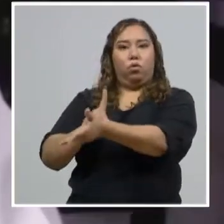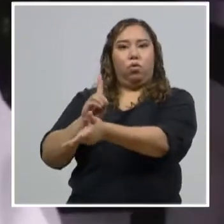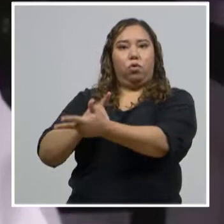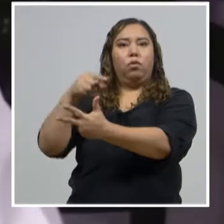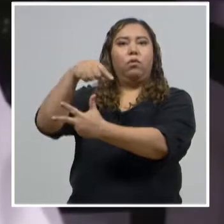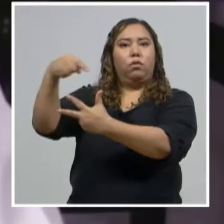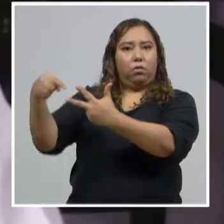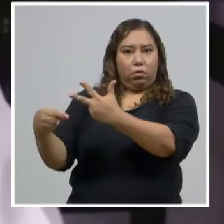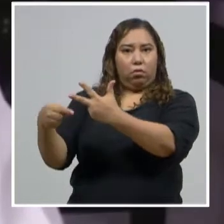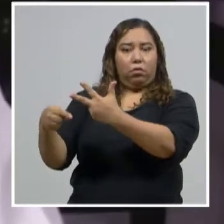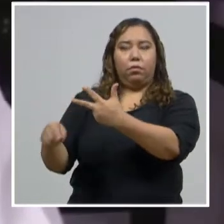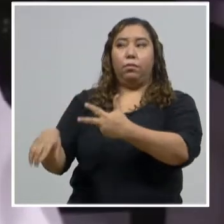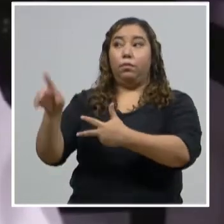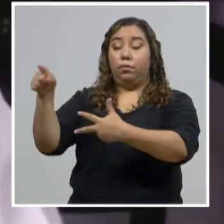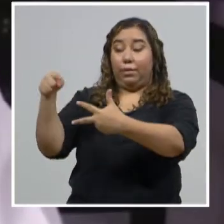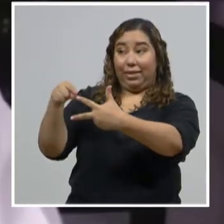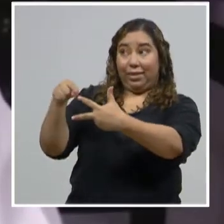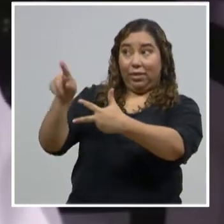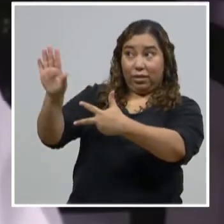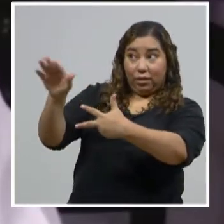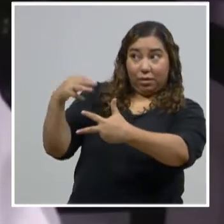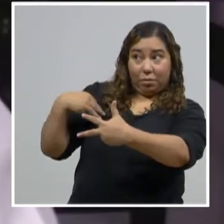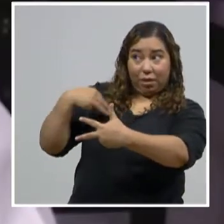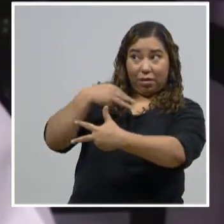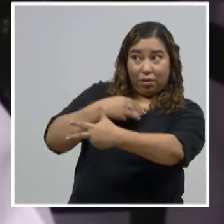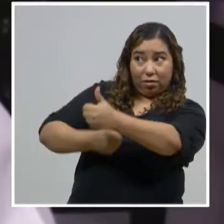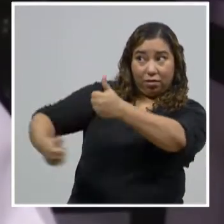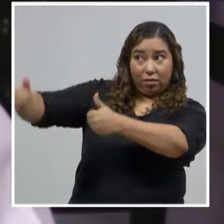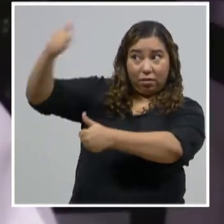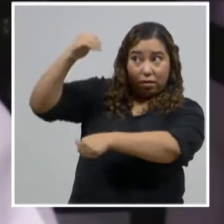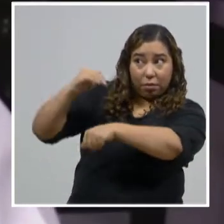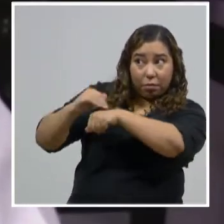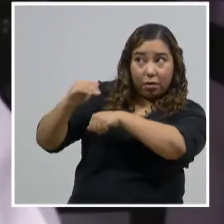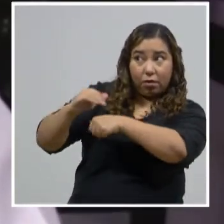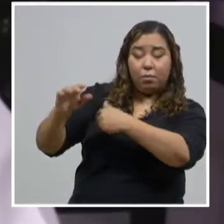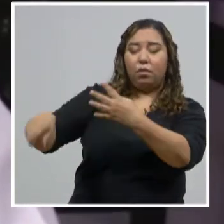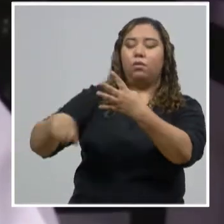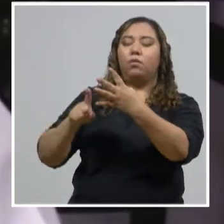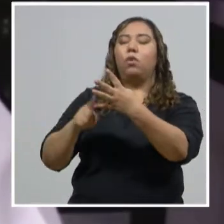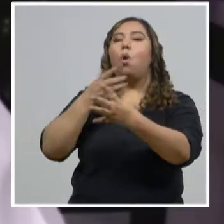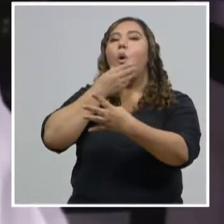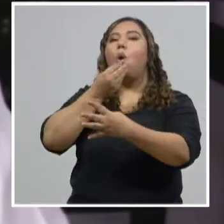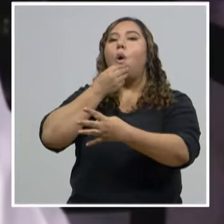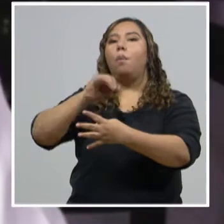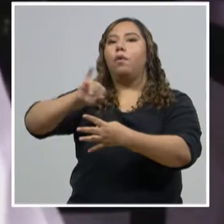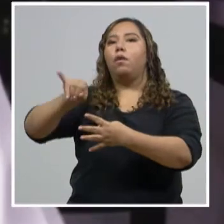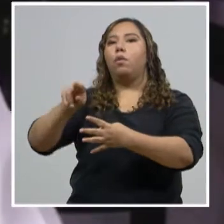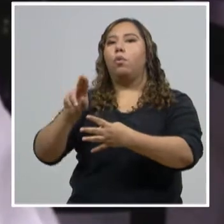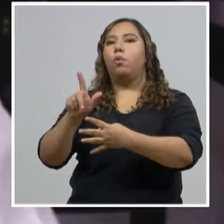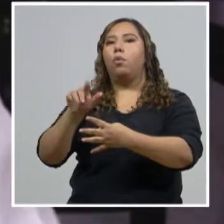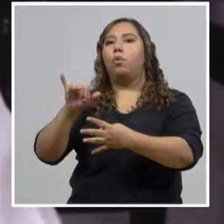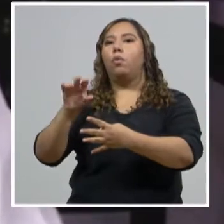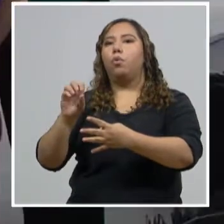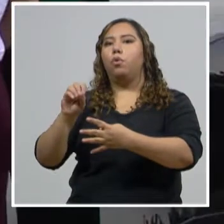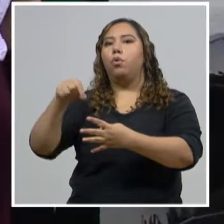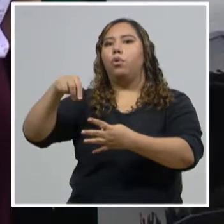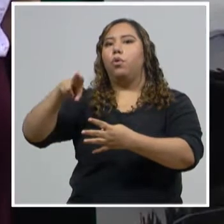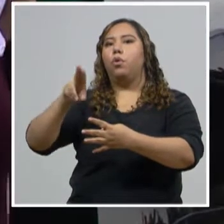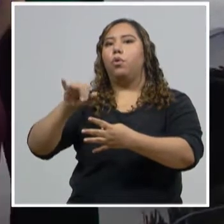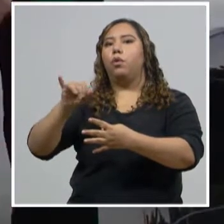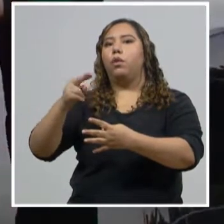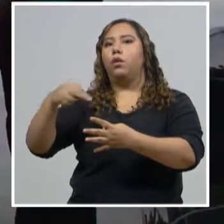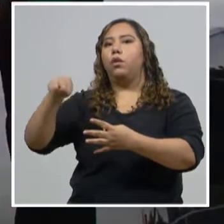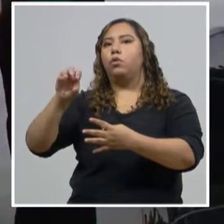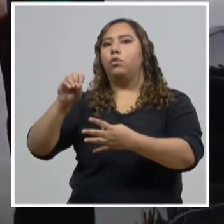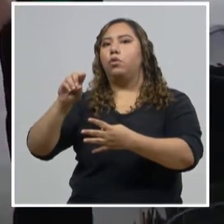permiso de Lisandro, destacar la labor de Julio Quiñones y de su equipo, que han venido haciendo un extraordinario trabajo. Y